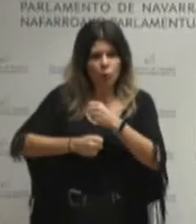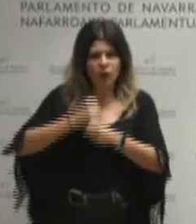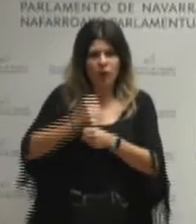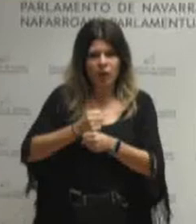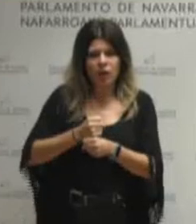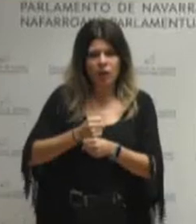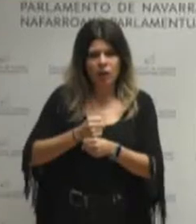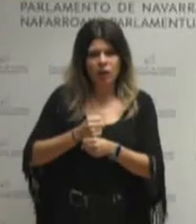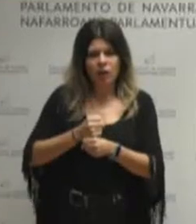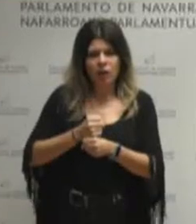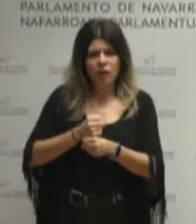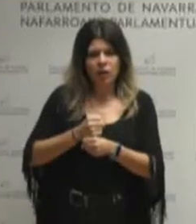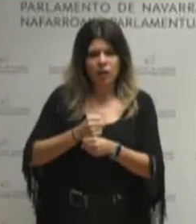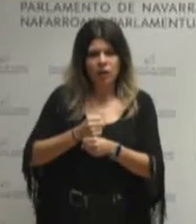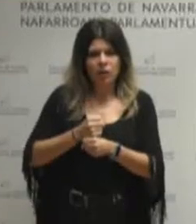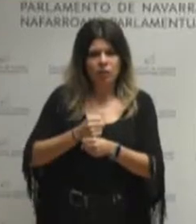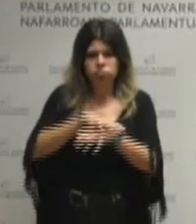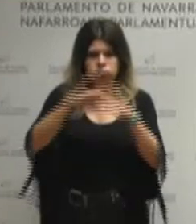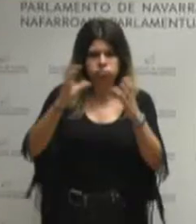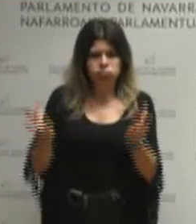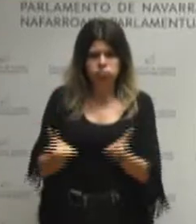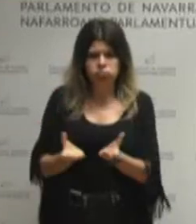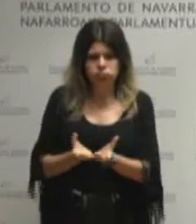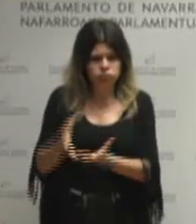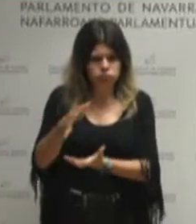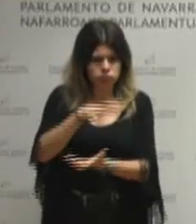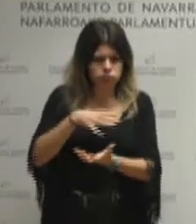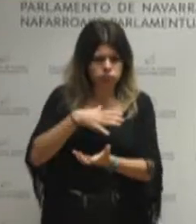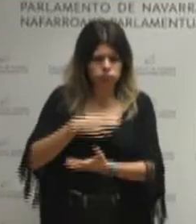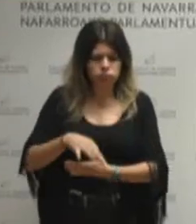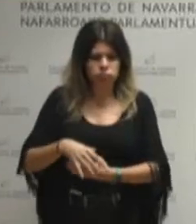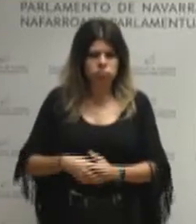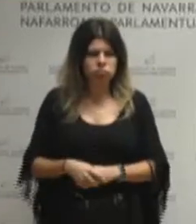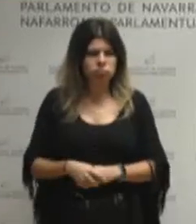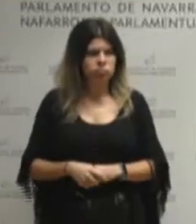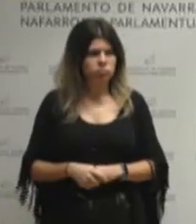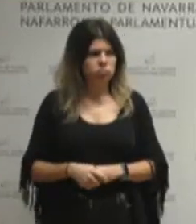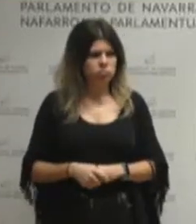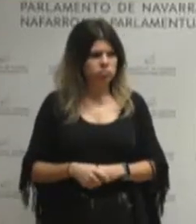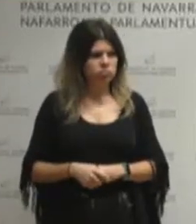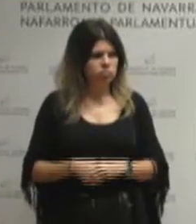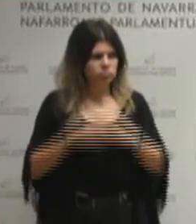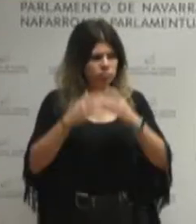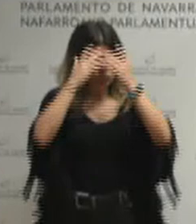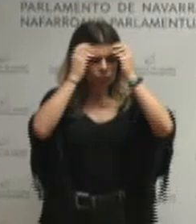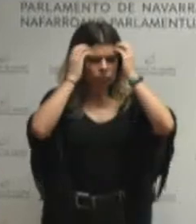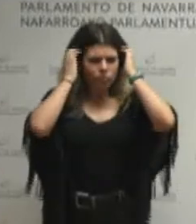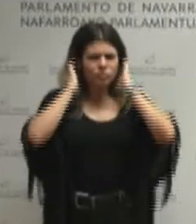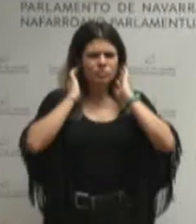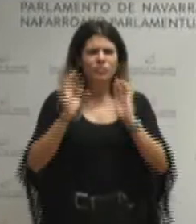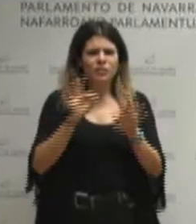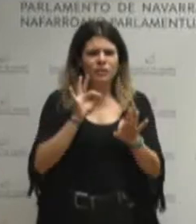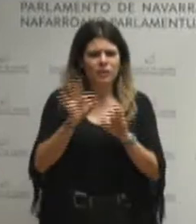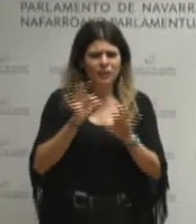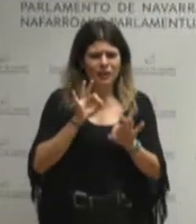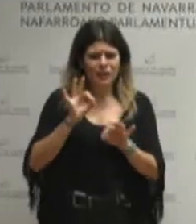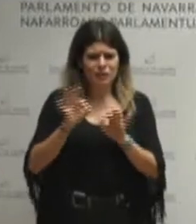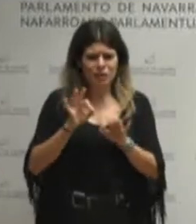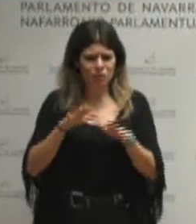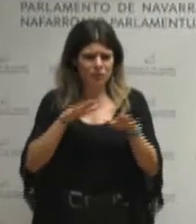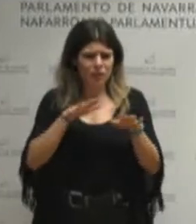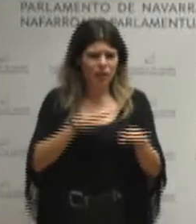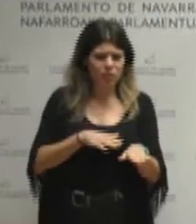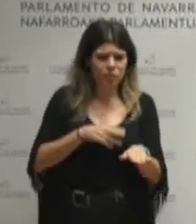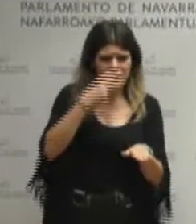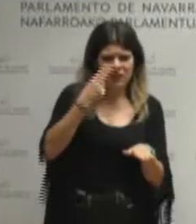eliten aldeko interesen alde hartutako erabakiek eragindute, lehen gaien presioen